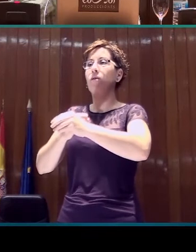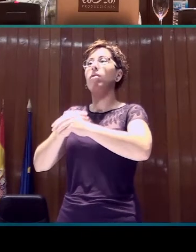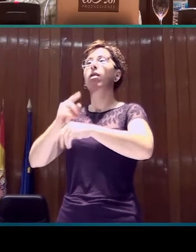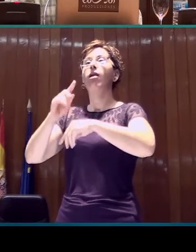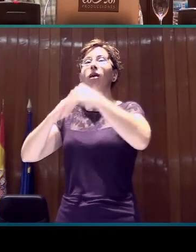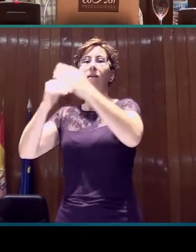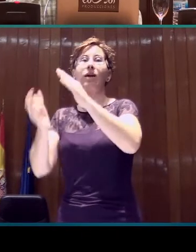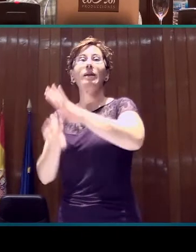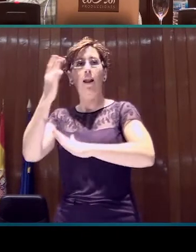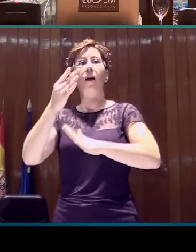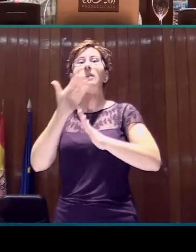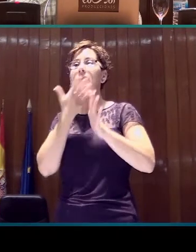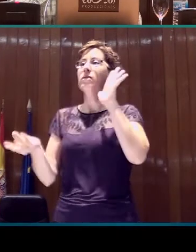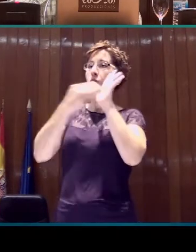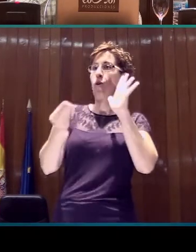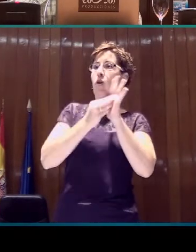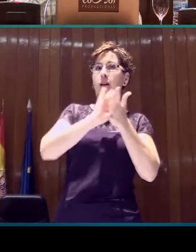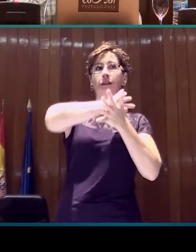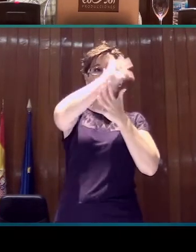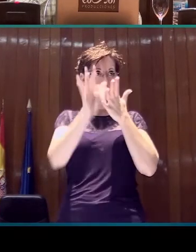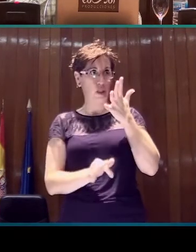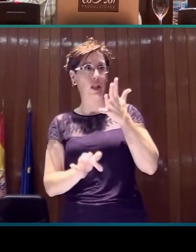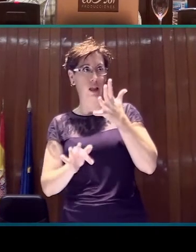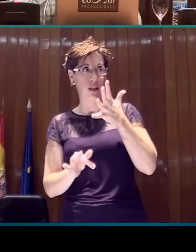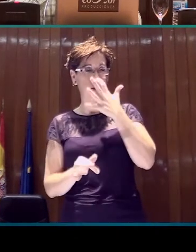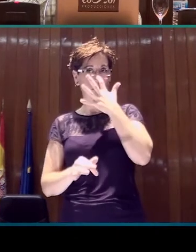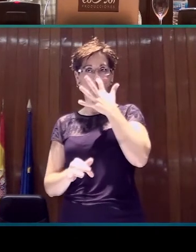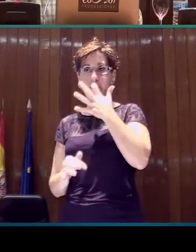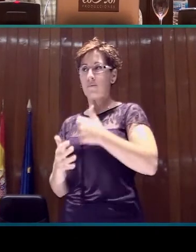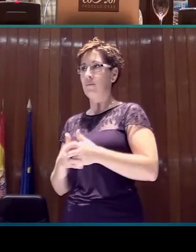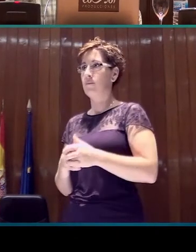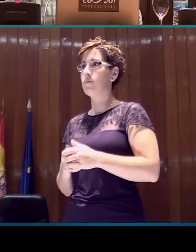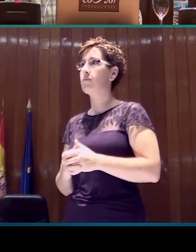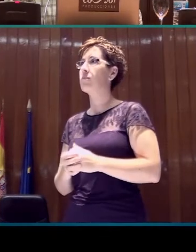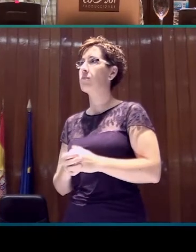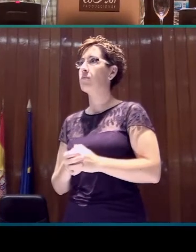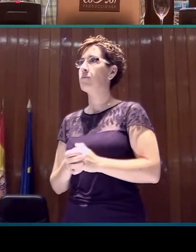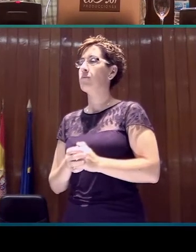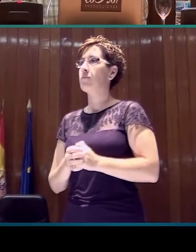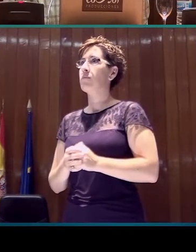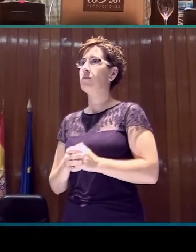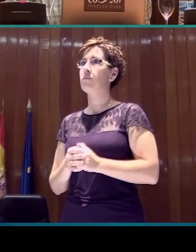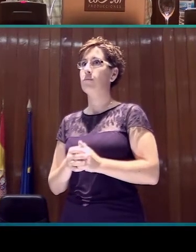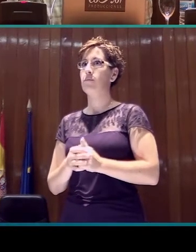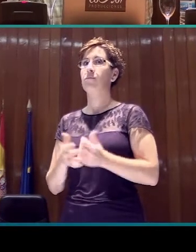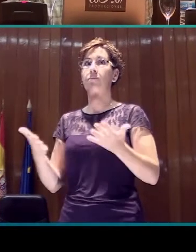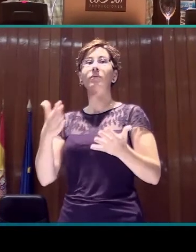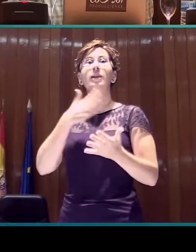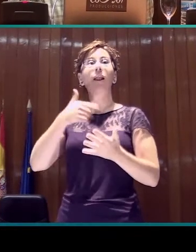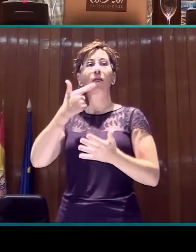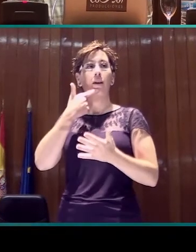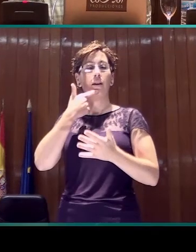Estos espacios de entrada, o perdón, el espacio integrado hereda características